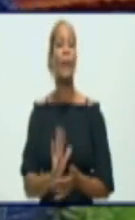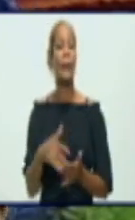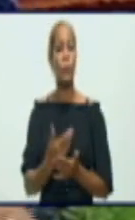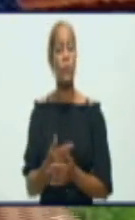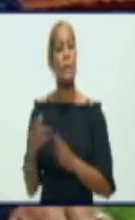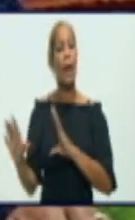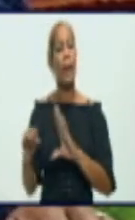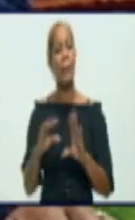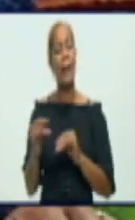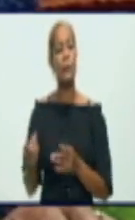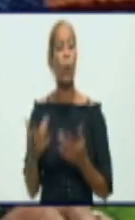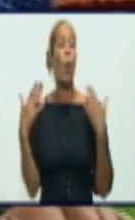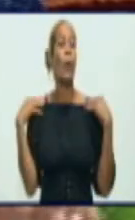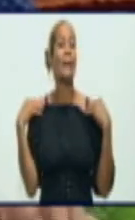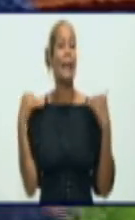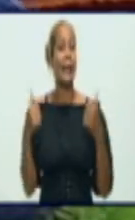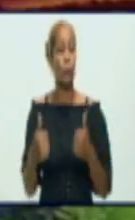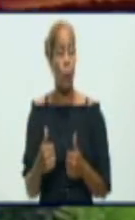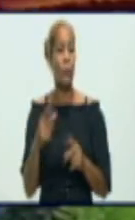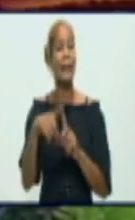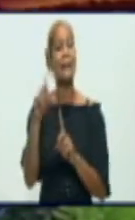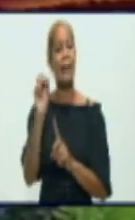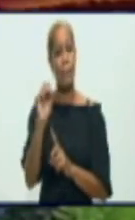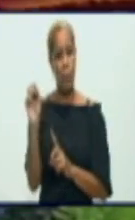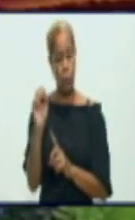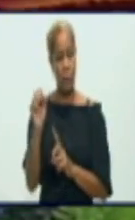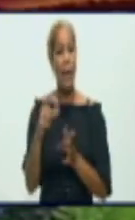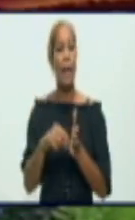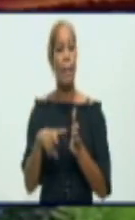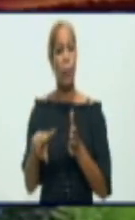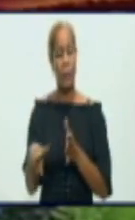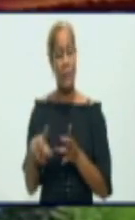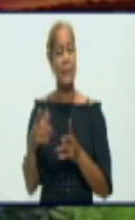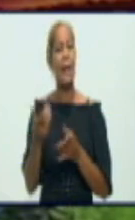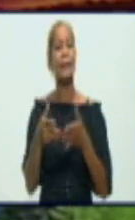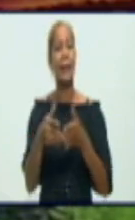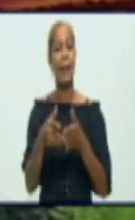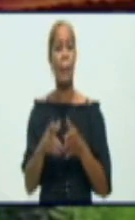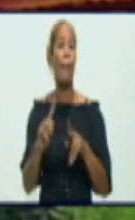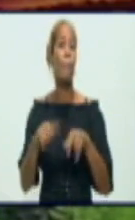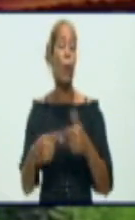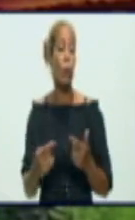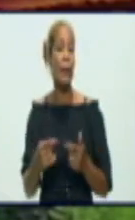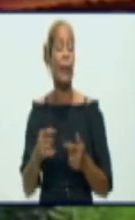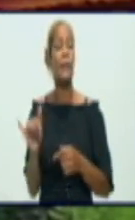de transporte en la provincia de Granma, porque también dentro de las acciones que tienen lugar en esta nueva fase, transmisión...